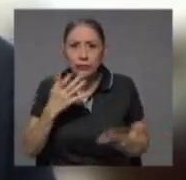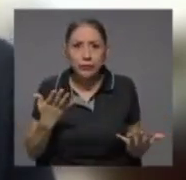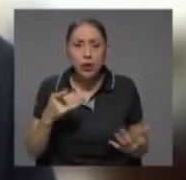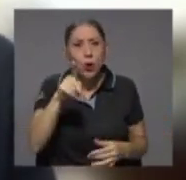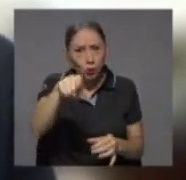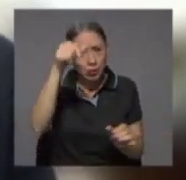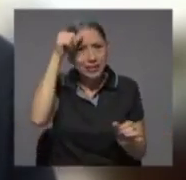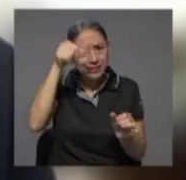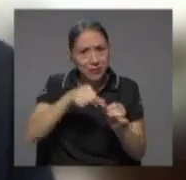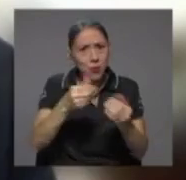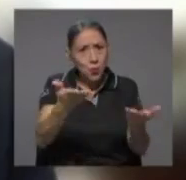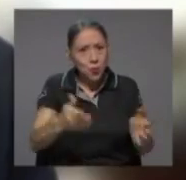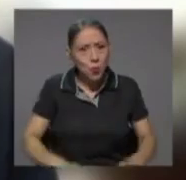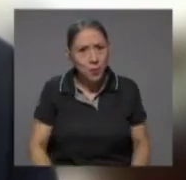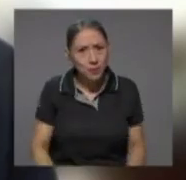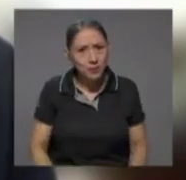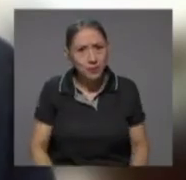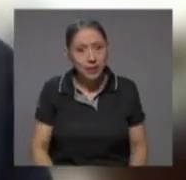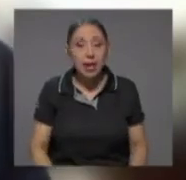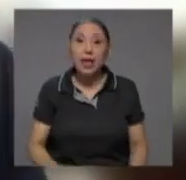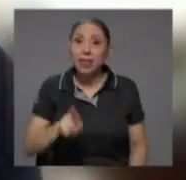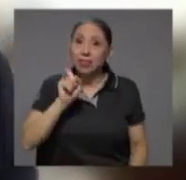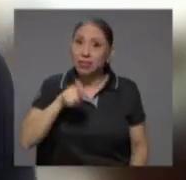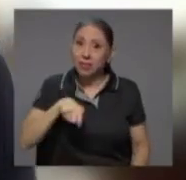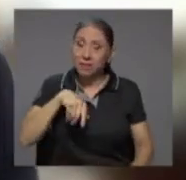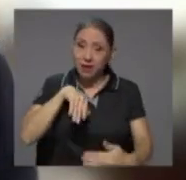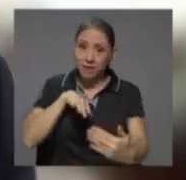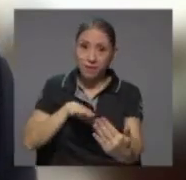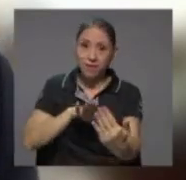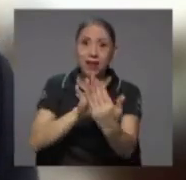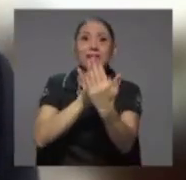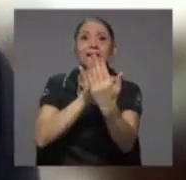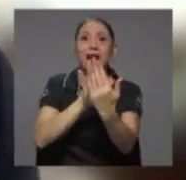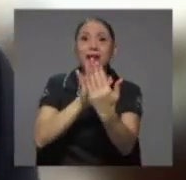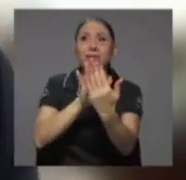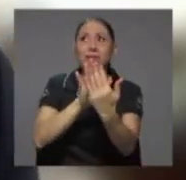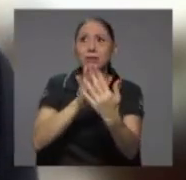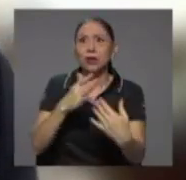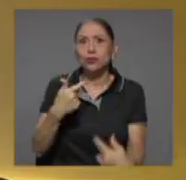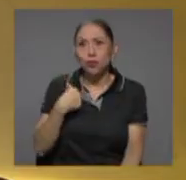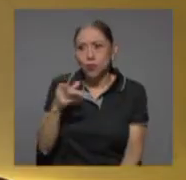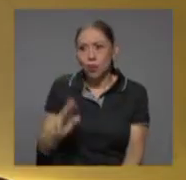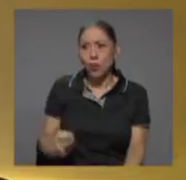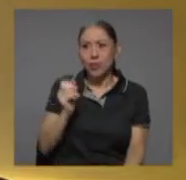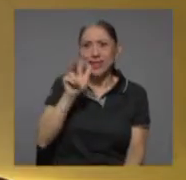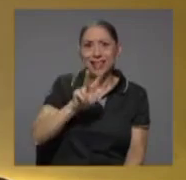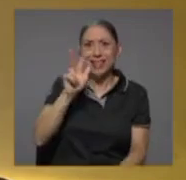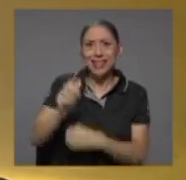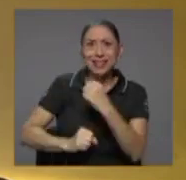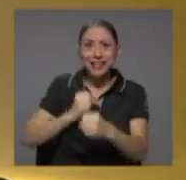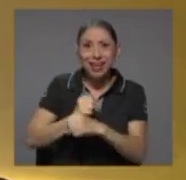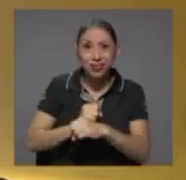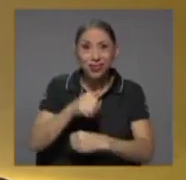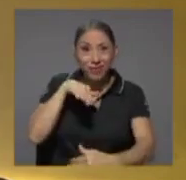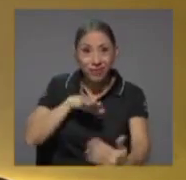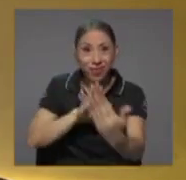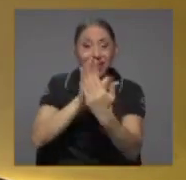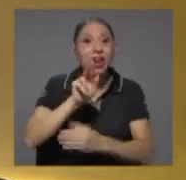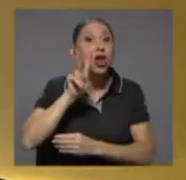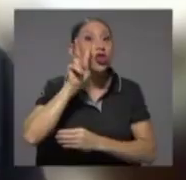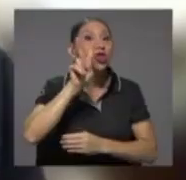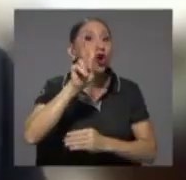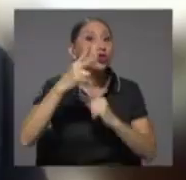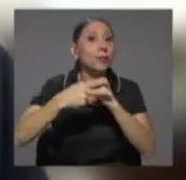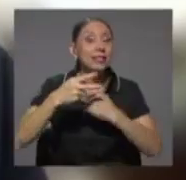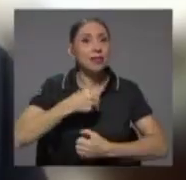recordarán, tuvo que enfrentar a los 33 años de edad dos huelgas hospitalarias complicadísimas